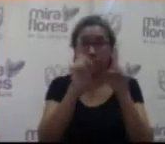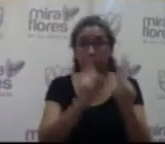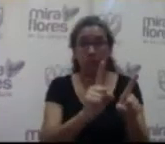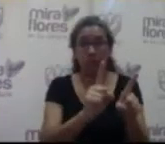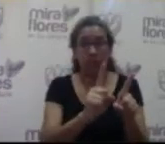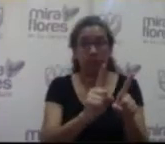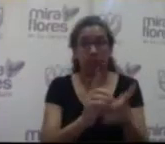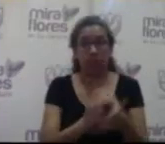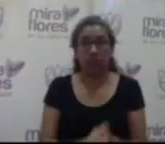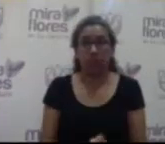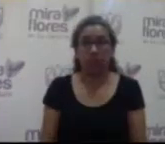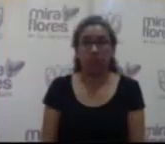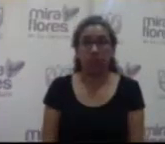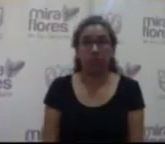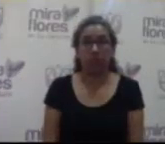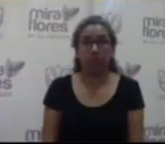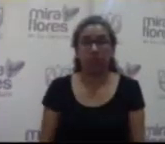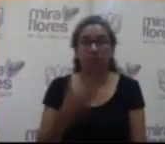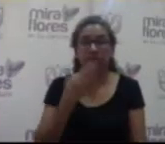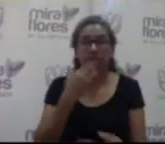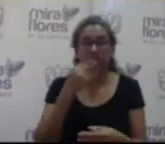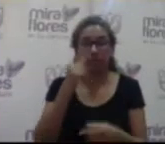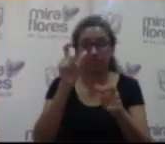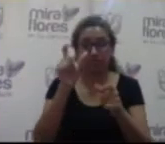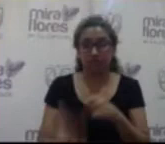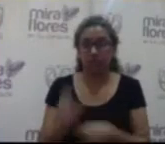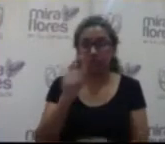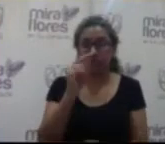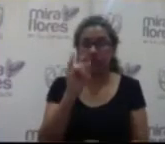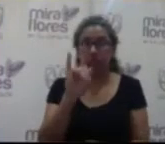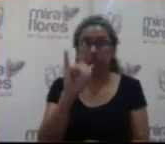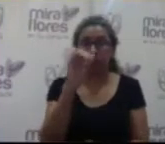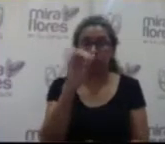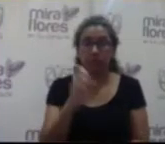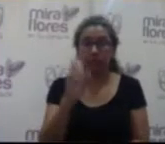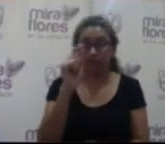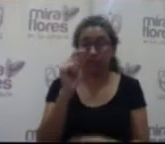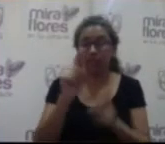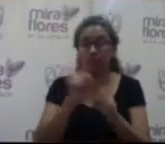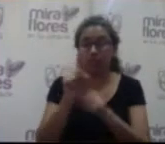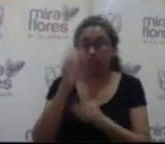Tuesta aprovechando que está el señor Tuesta quien ha hecho la exposición y quien ha contado las cosas